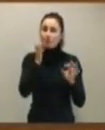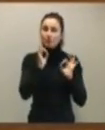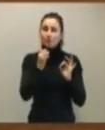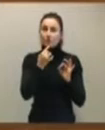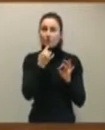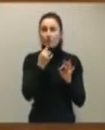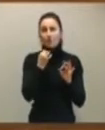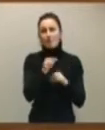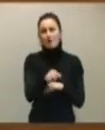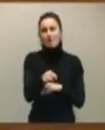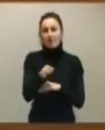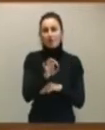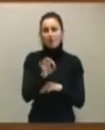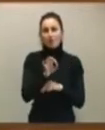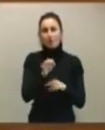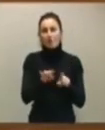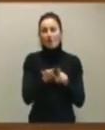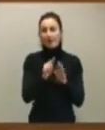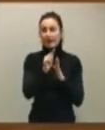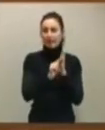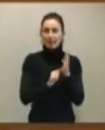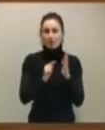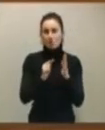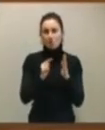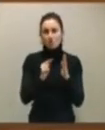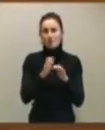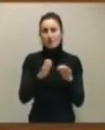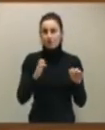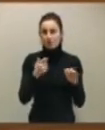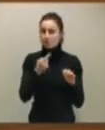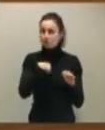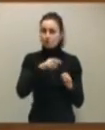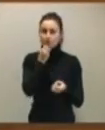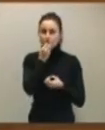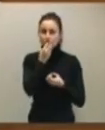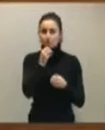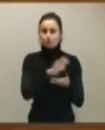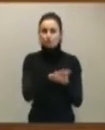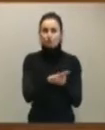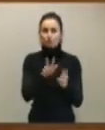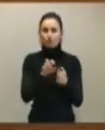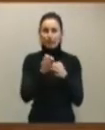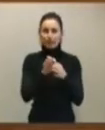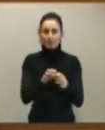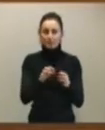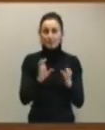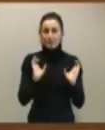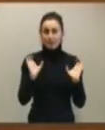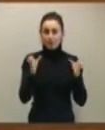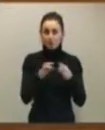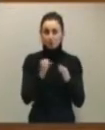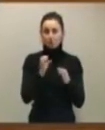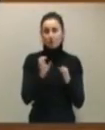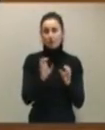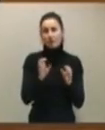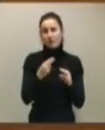establecer cuál es el criterio mayoritario de esta Cámara, yo creo que ya nos hemos pronunciado respecto a este asunto el conjunto de los grupos